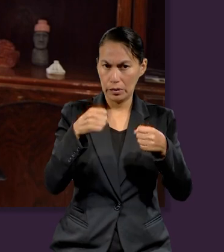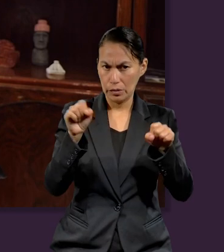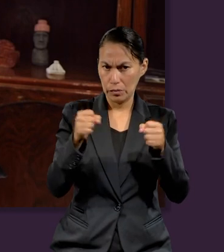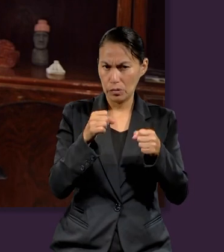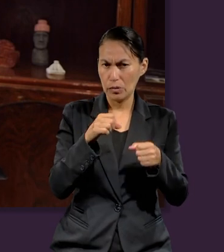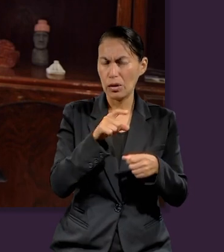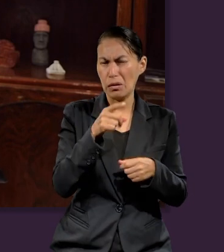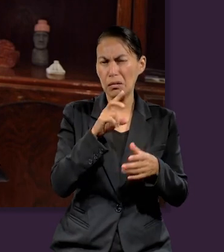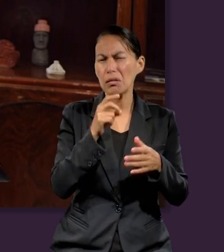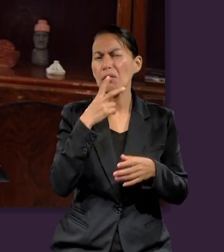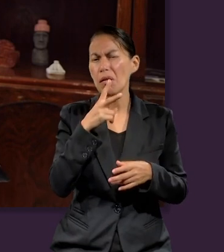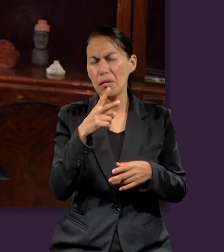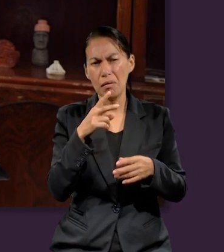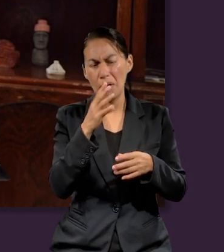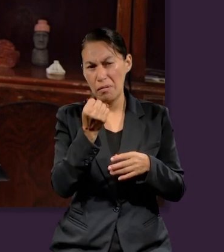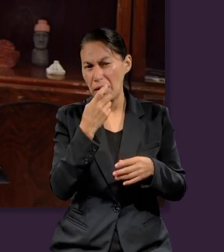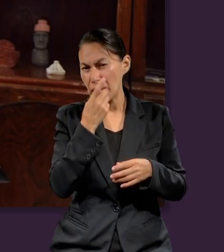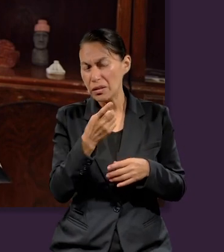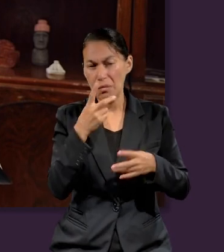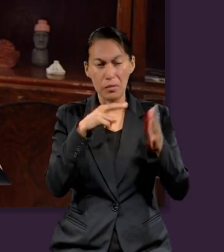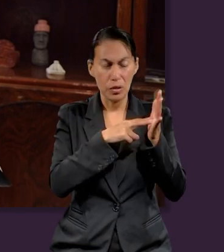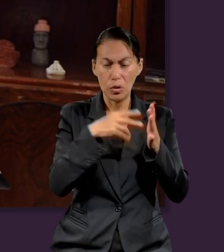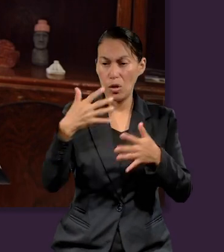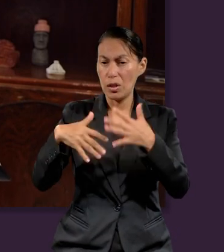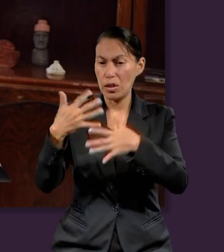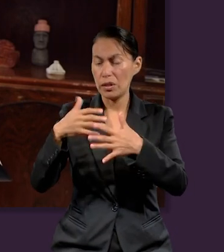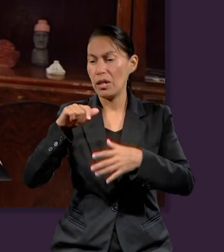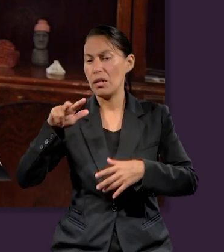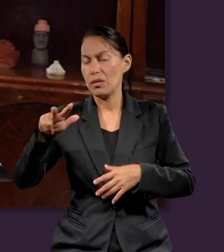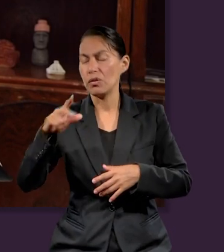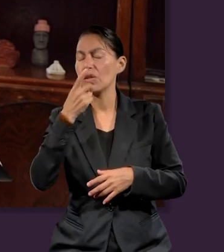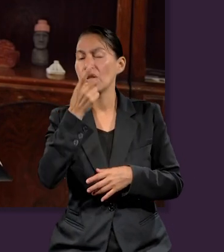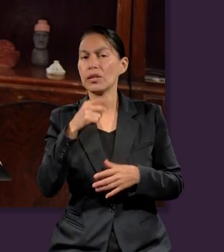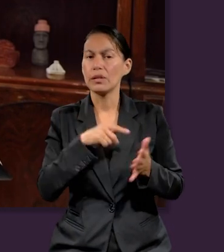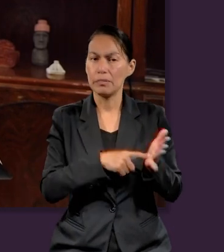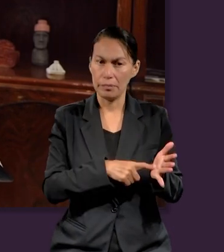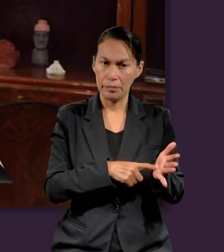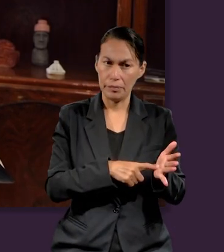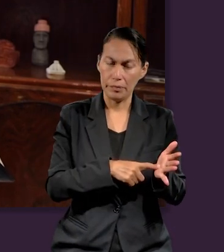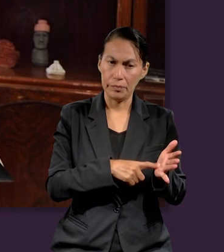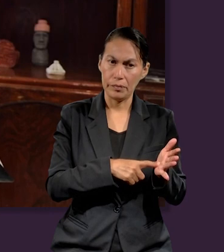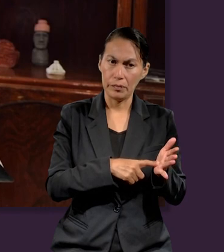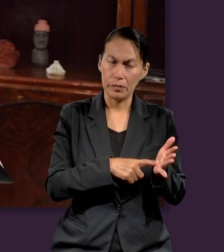preguntados y los versos 15 al 18 nos enfatizan.